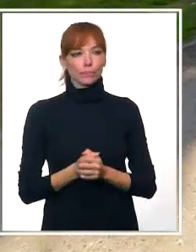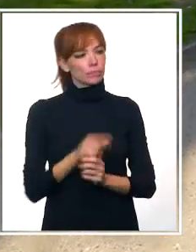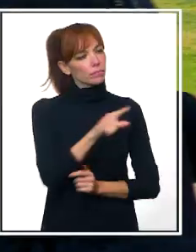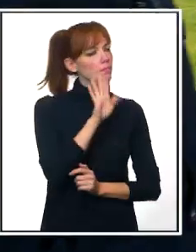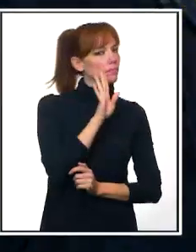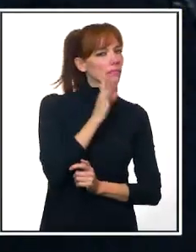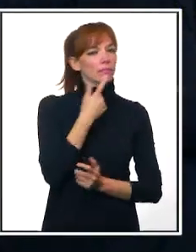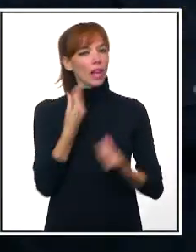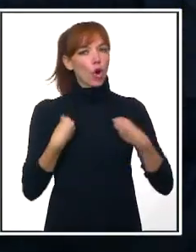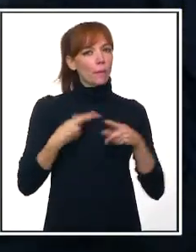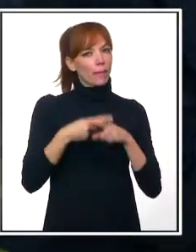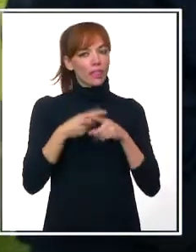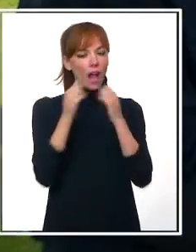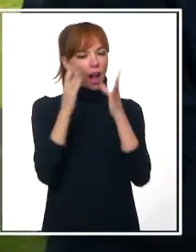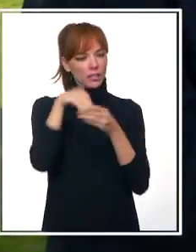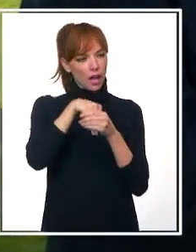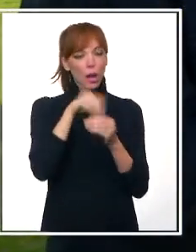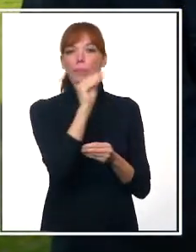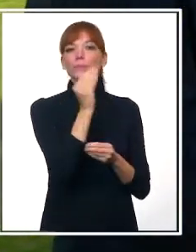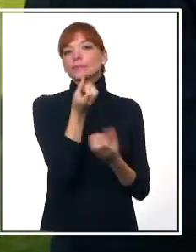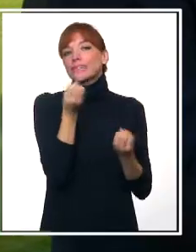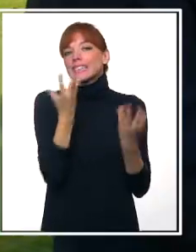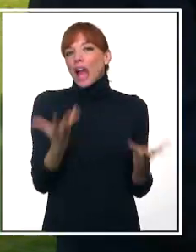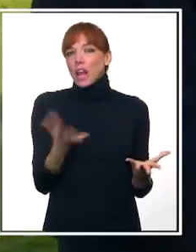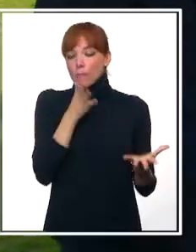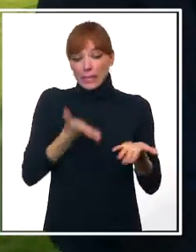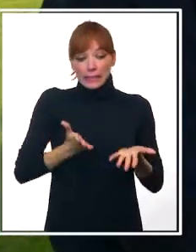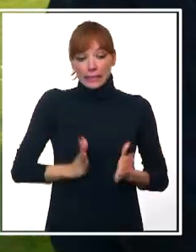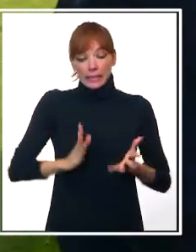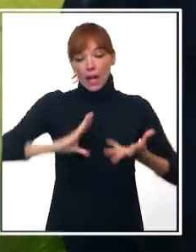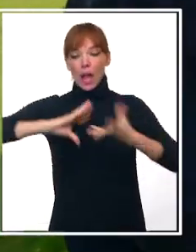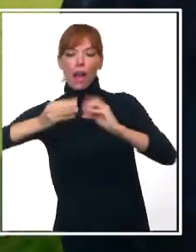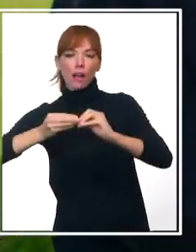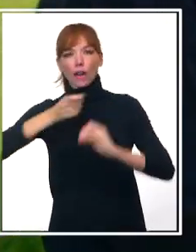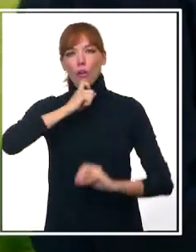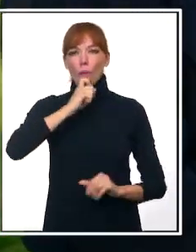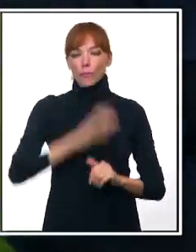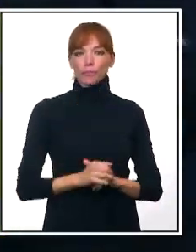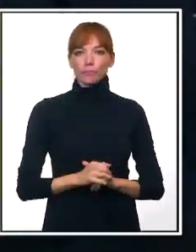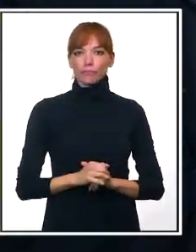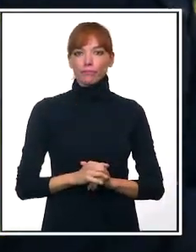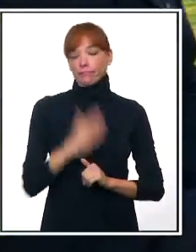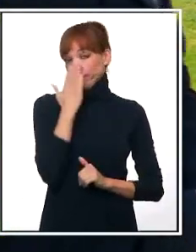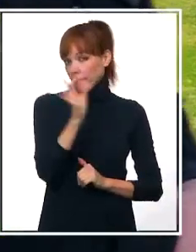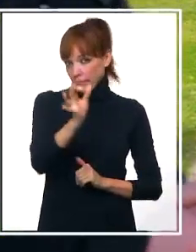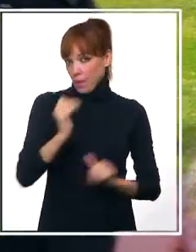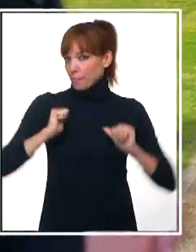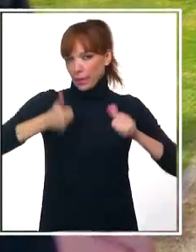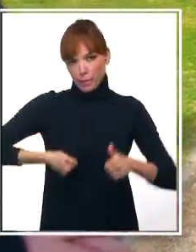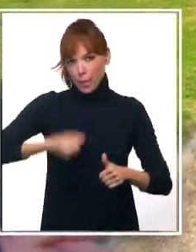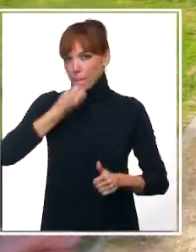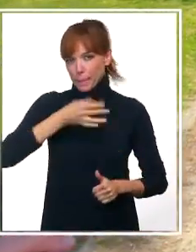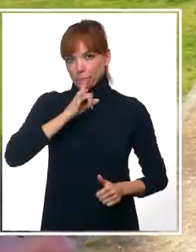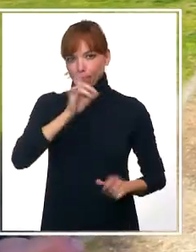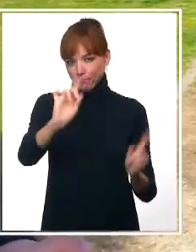convivencia en casa. ¿Ha sido fácil adaptarla a una niña con este trastorno? Pues la verdad es que al principio no. No a